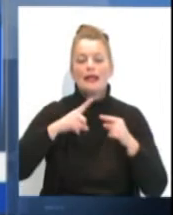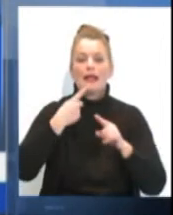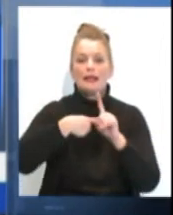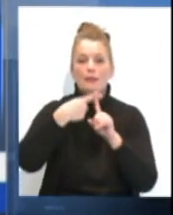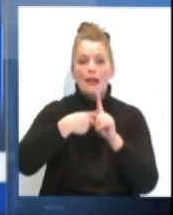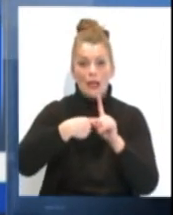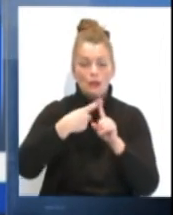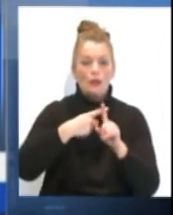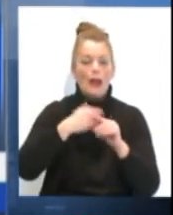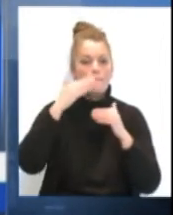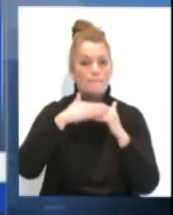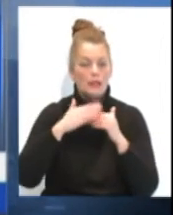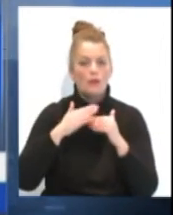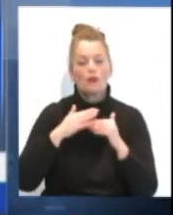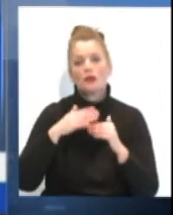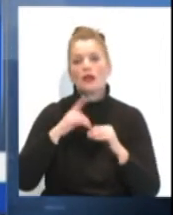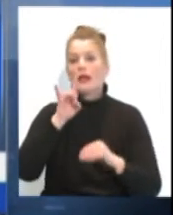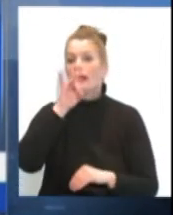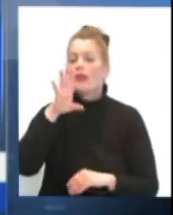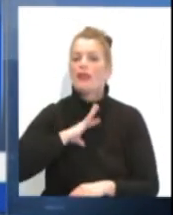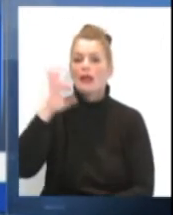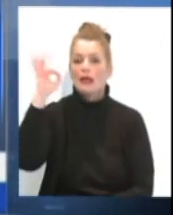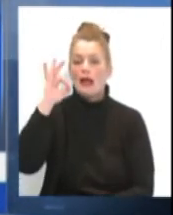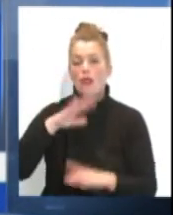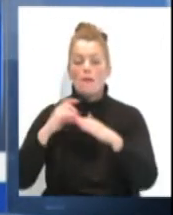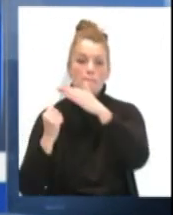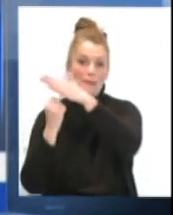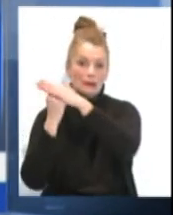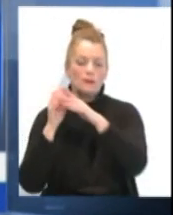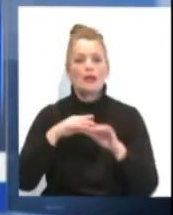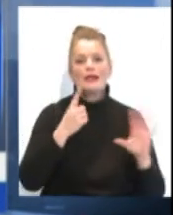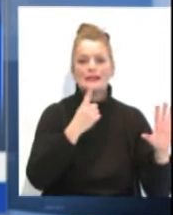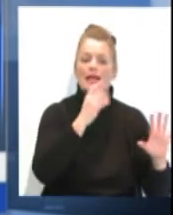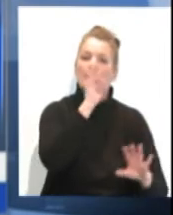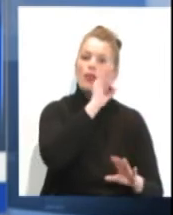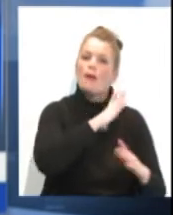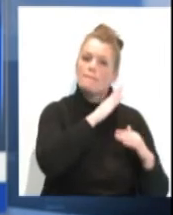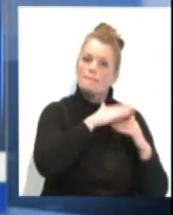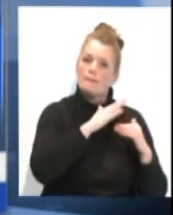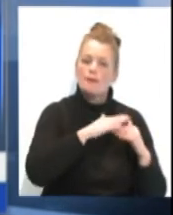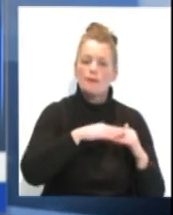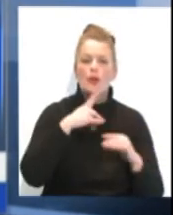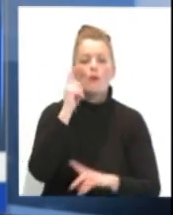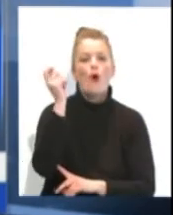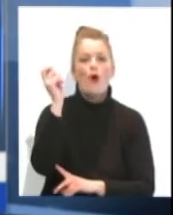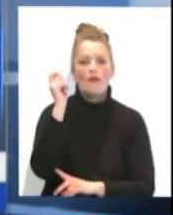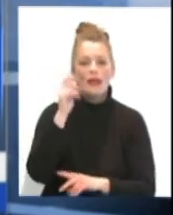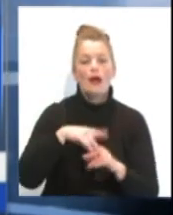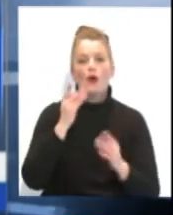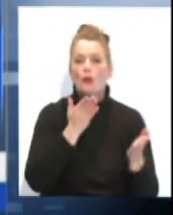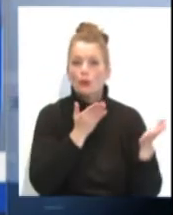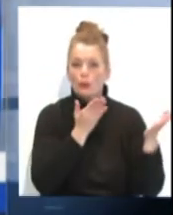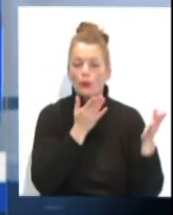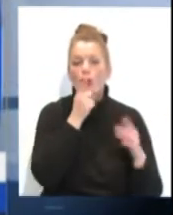ascenso, que marcarán entre los 15 grados de máxima y los 6 grados de mínima en Olvera. Los vientos